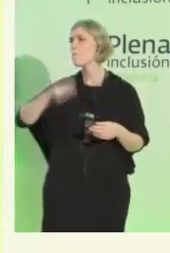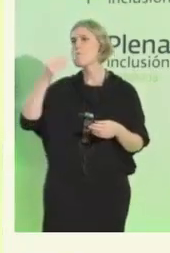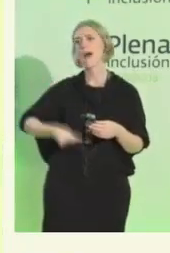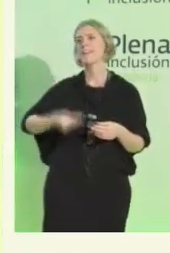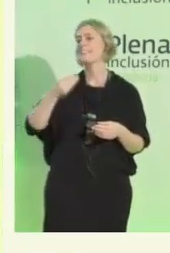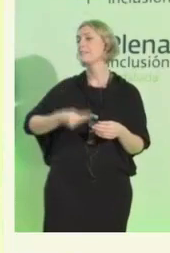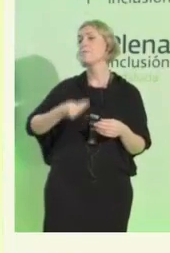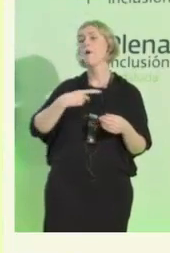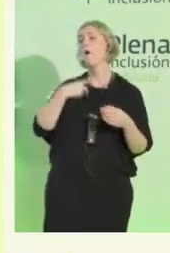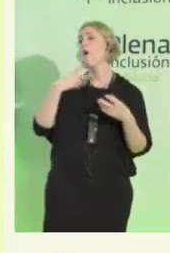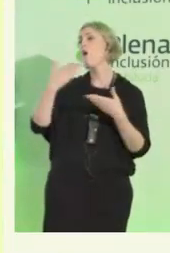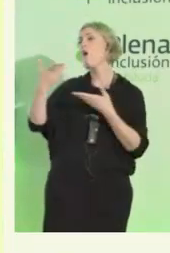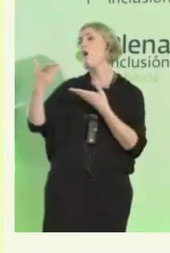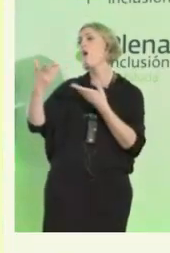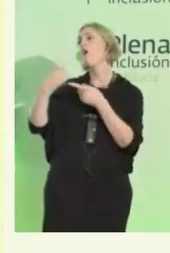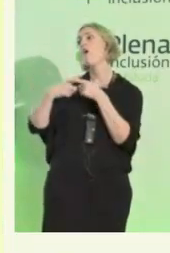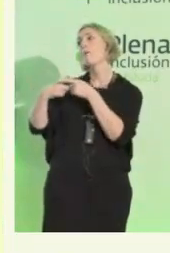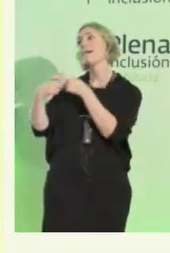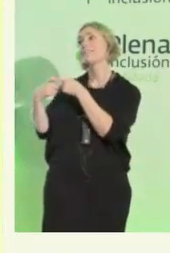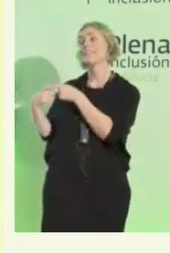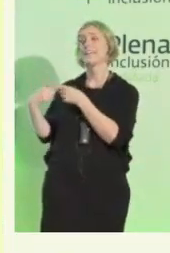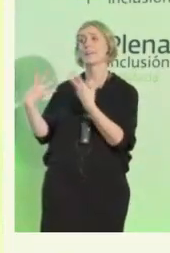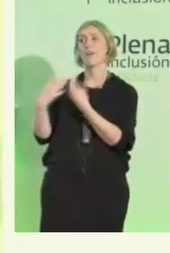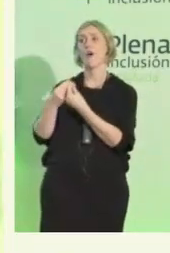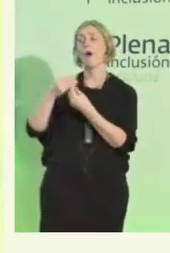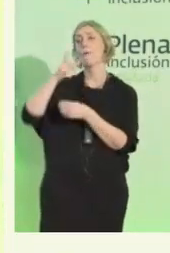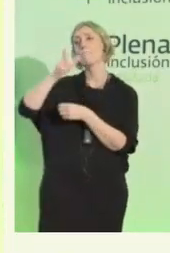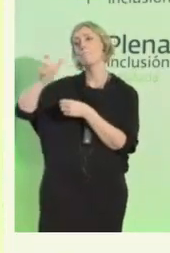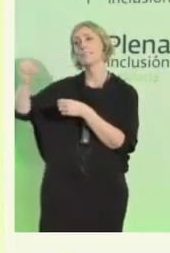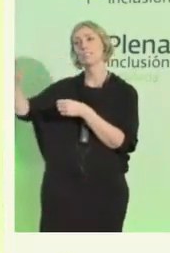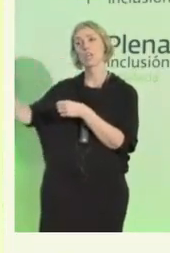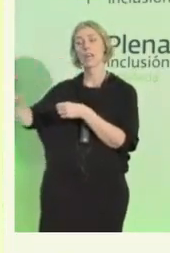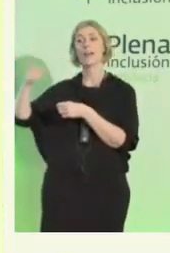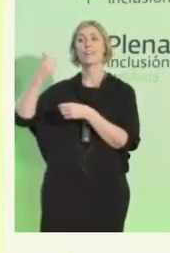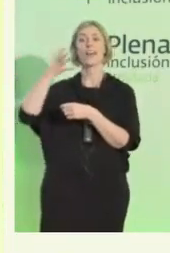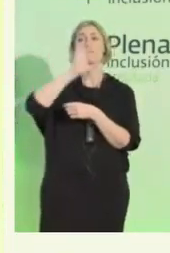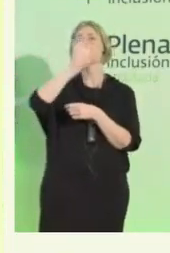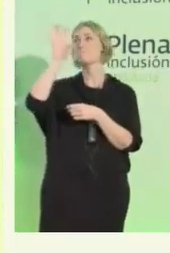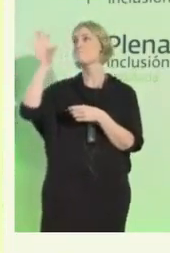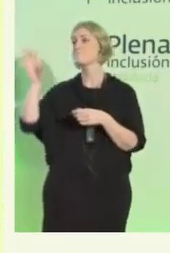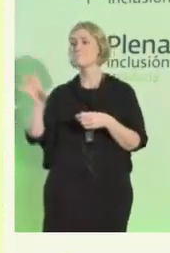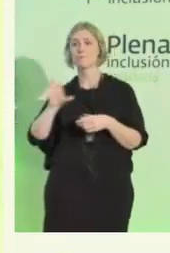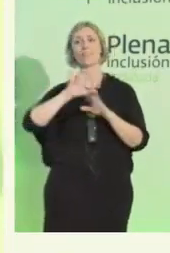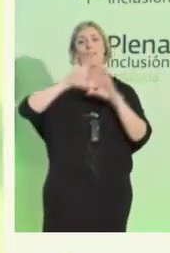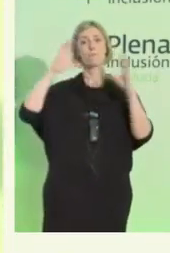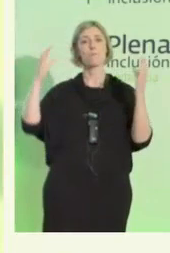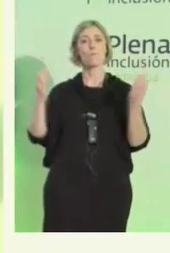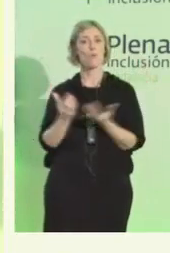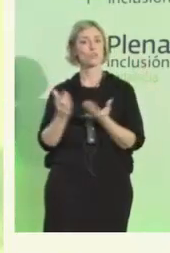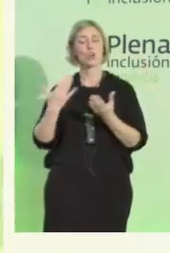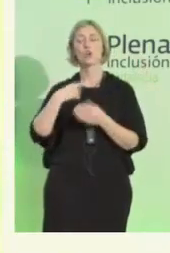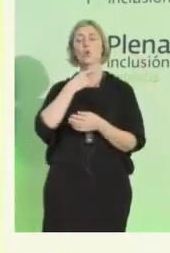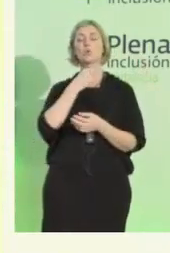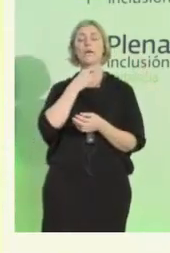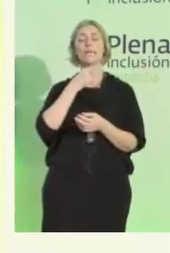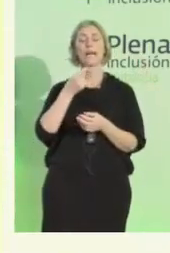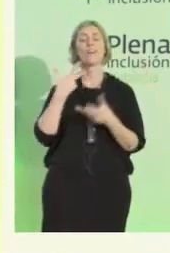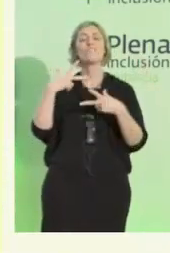de tantas partes del mundo. Nos gustaría terminar de la mejor manera,